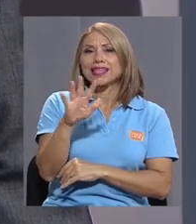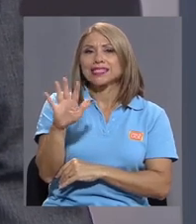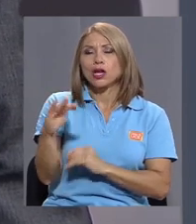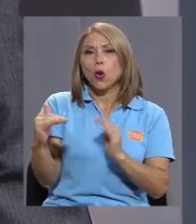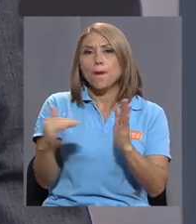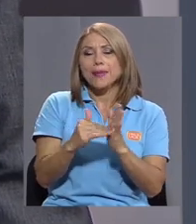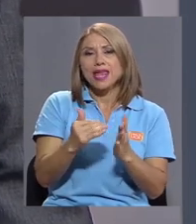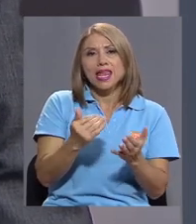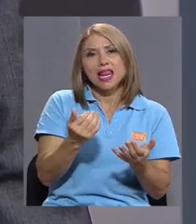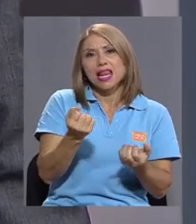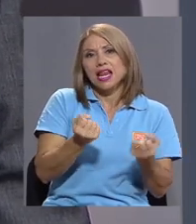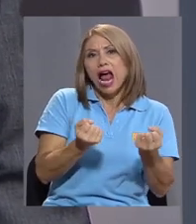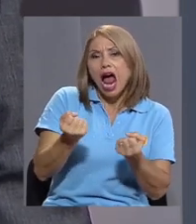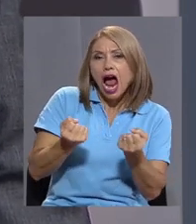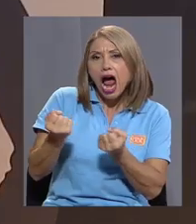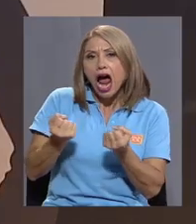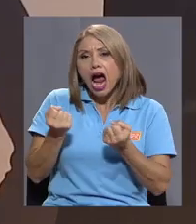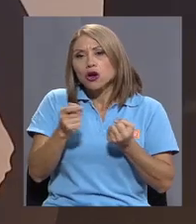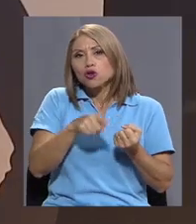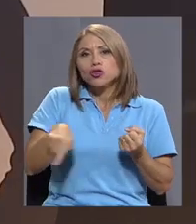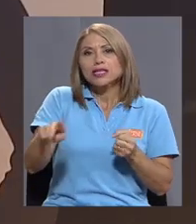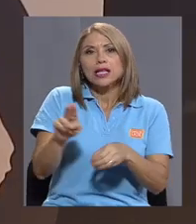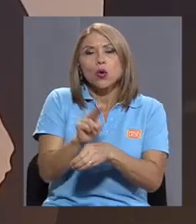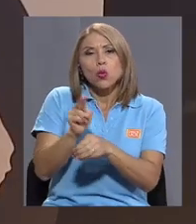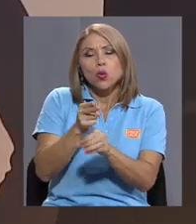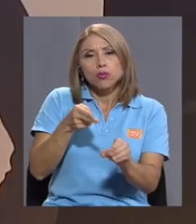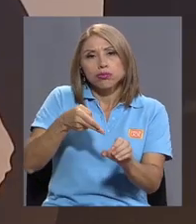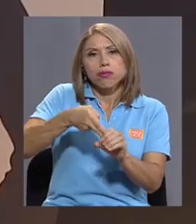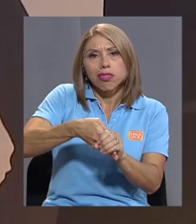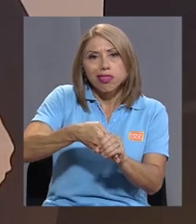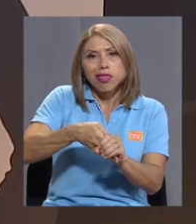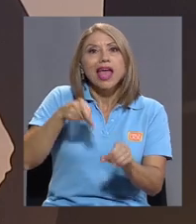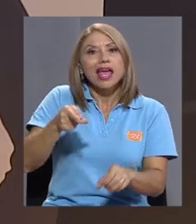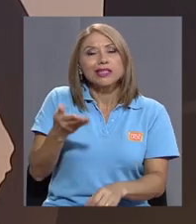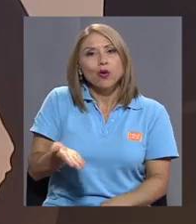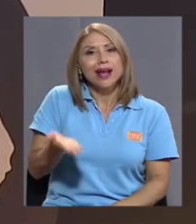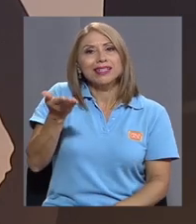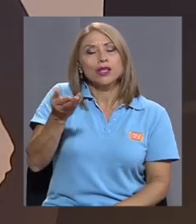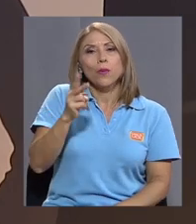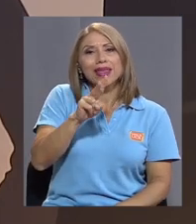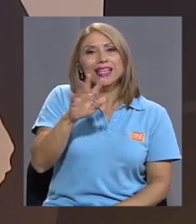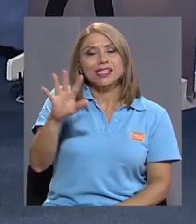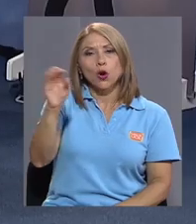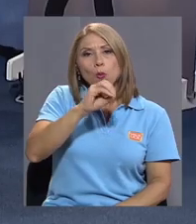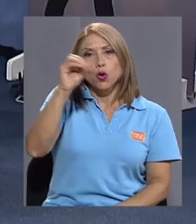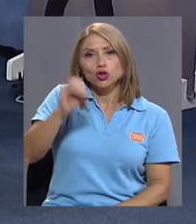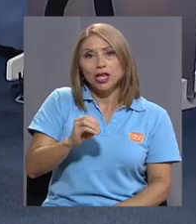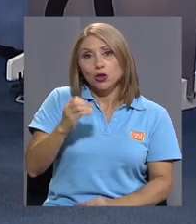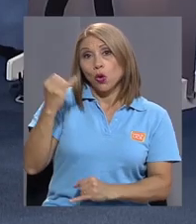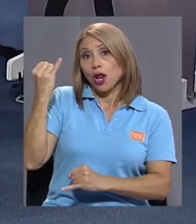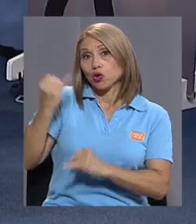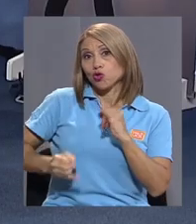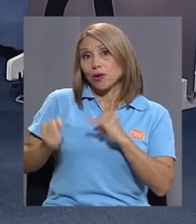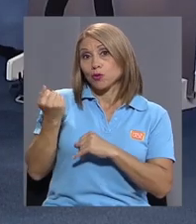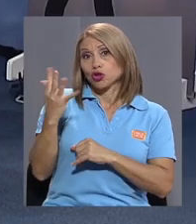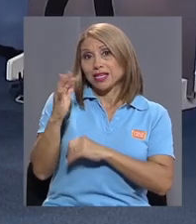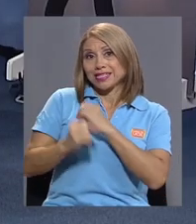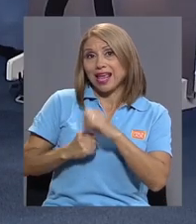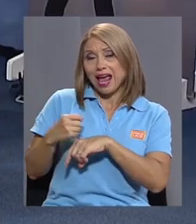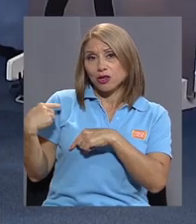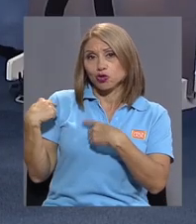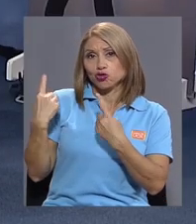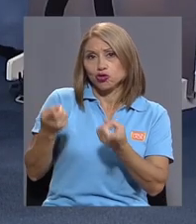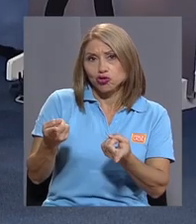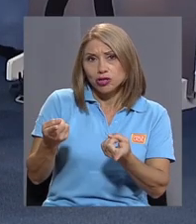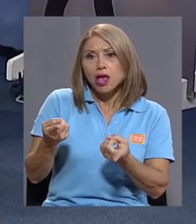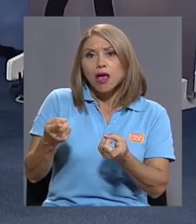automotores o carros que andan quemando combustibles, esto ha crecido un 25% en los últimos 15 años y la tasa